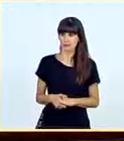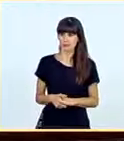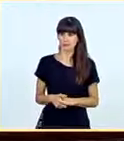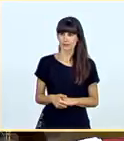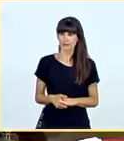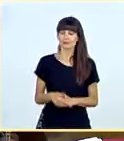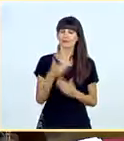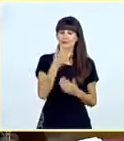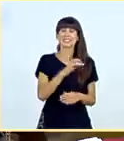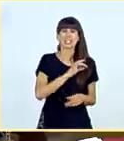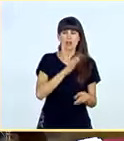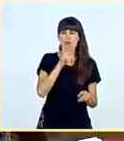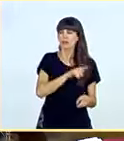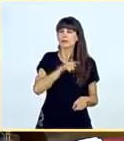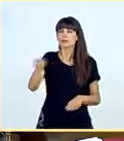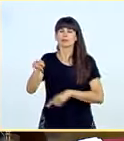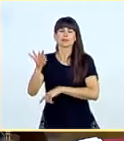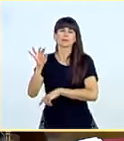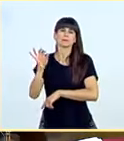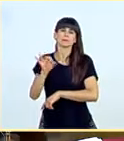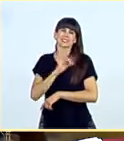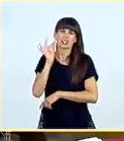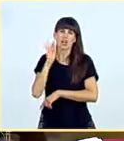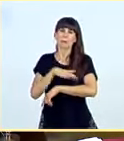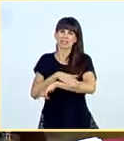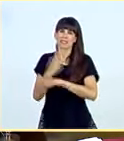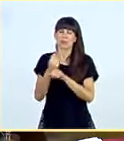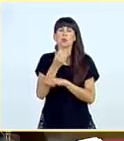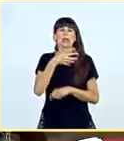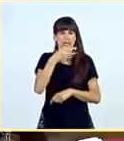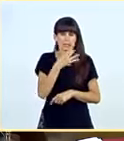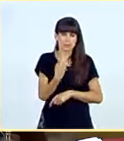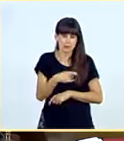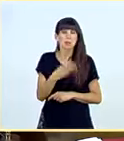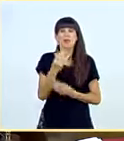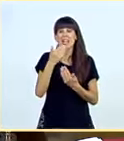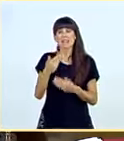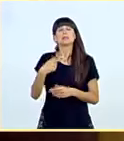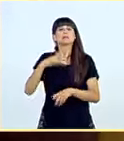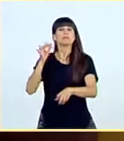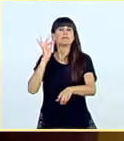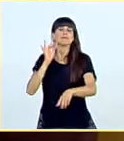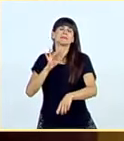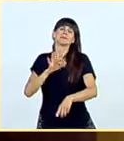Gracias, señoría. Tiene la palabra la señora ministra de Trabajo. Buenas tardes, presidenta. Muchas gracias, señora Heredia. Se han resuelto